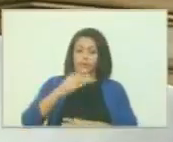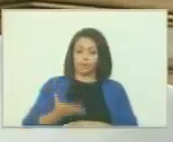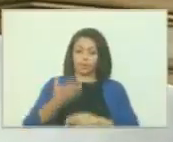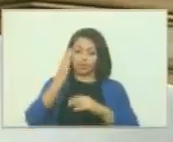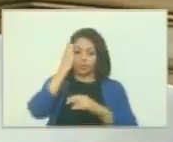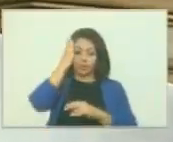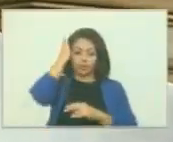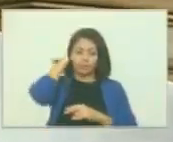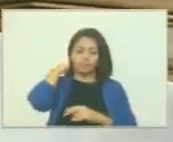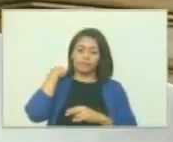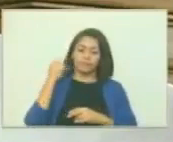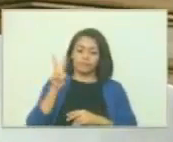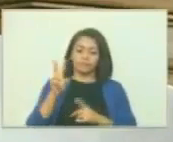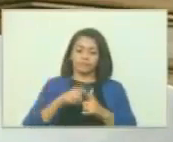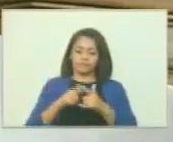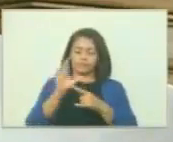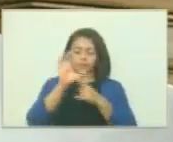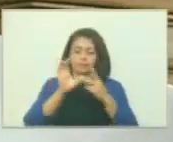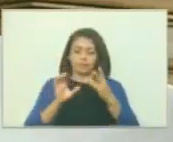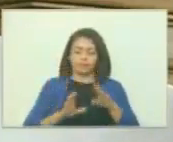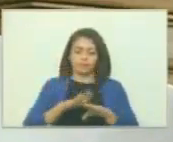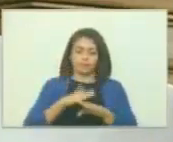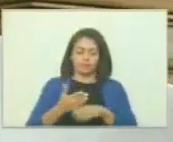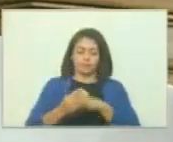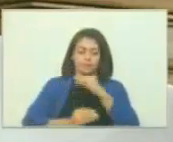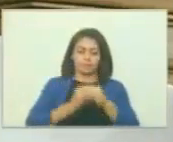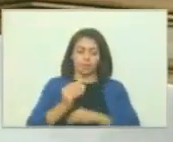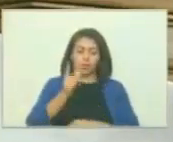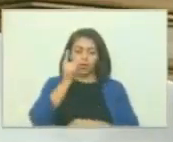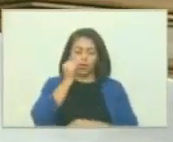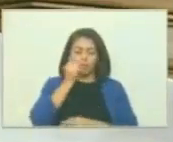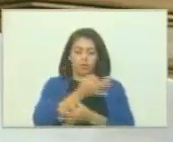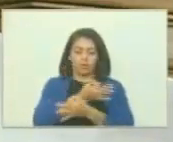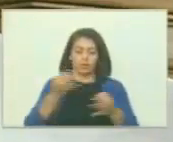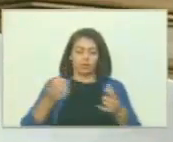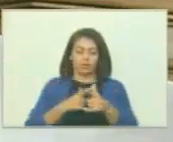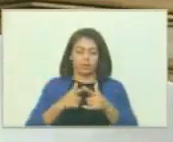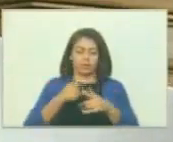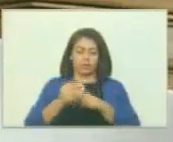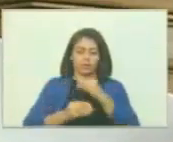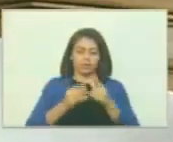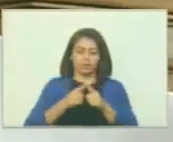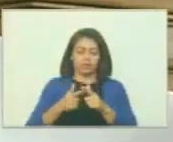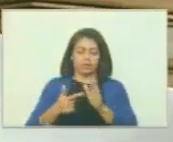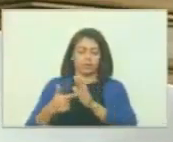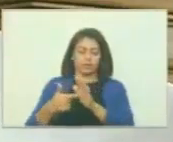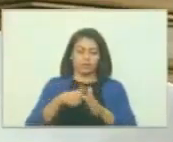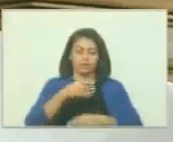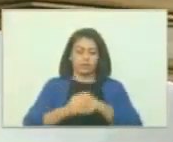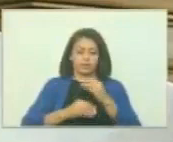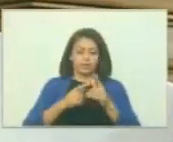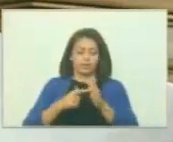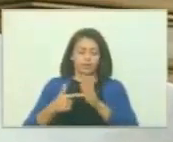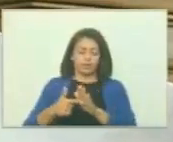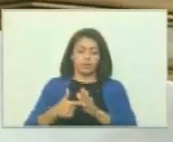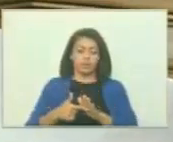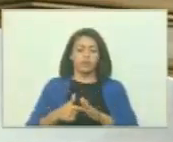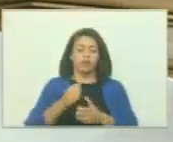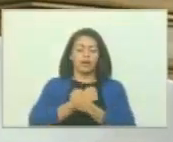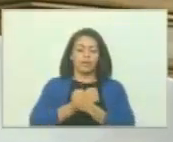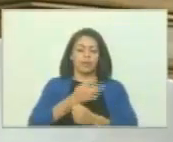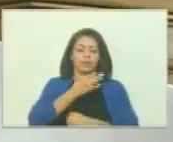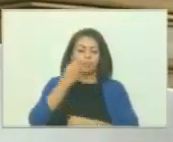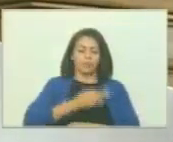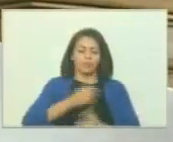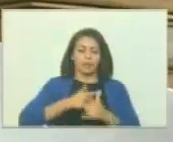venezolanos, caracterizado por ser un hombre excepcional, valeroso y aguerrido, amante de la verdad,